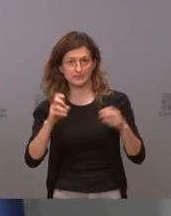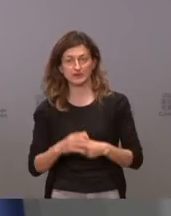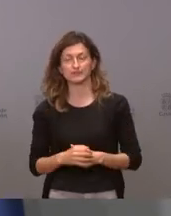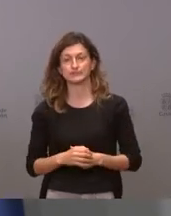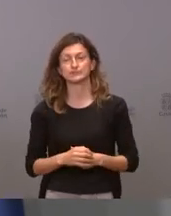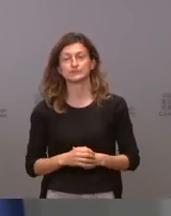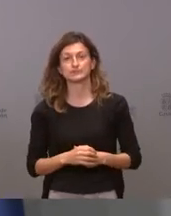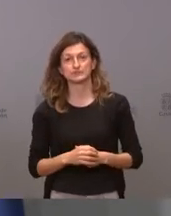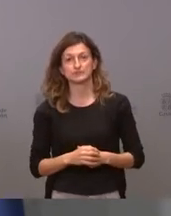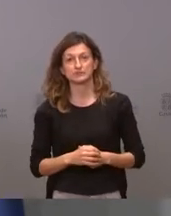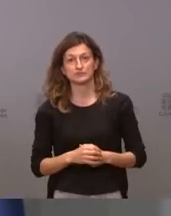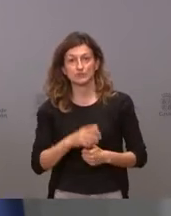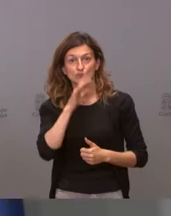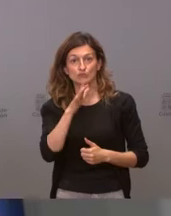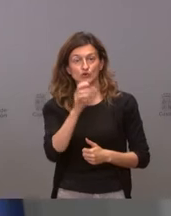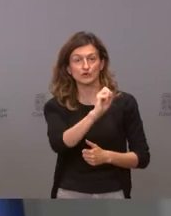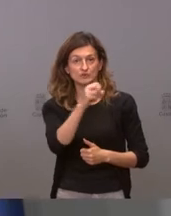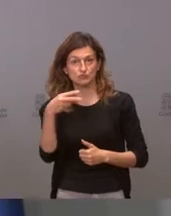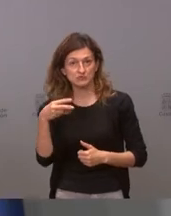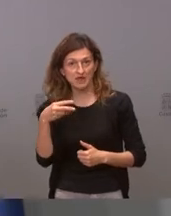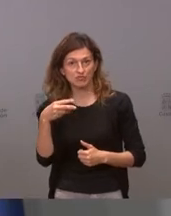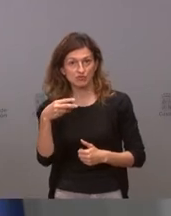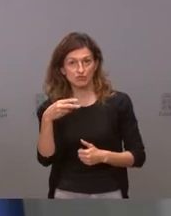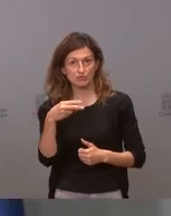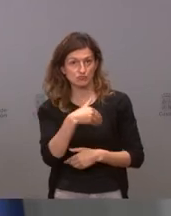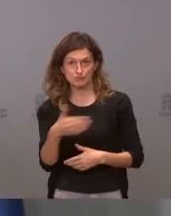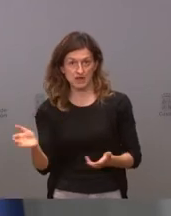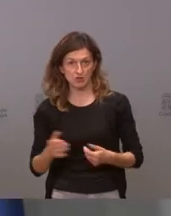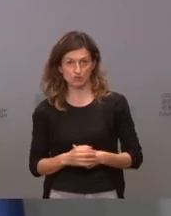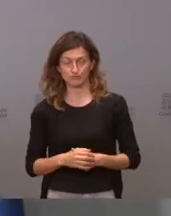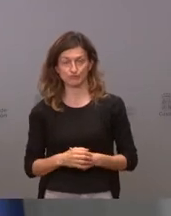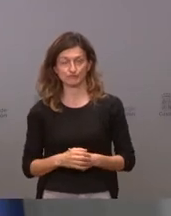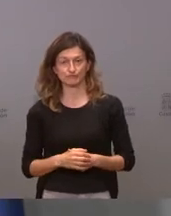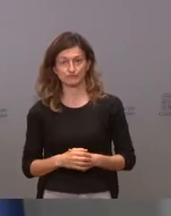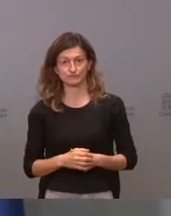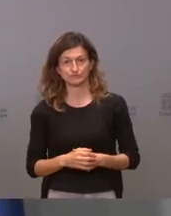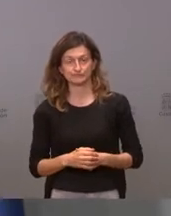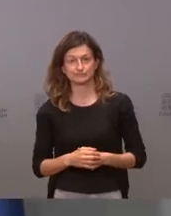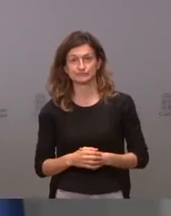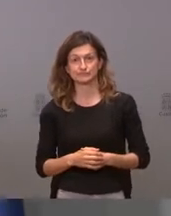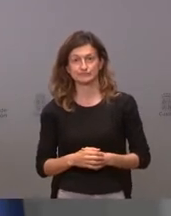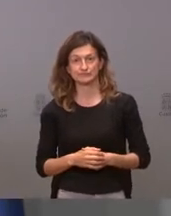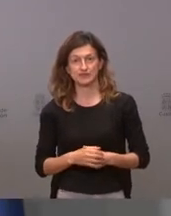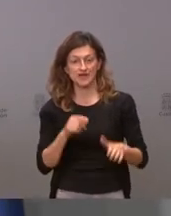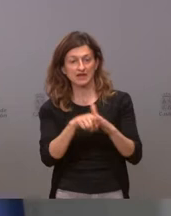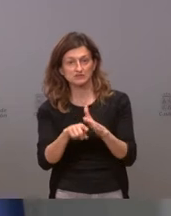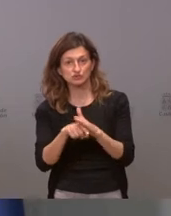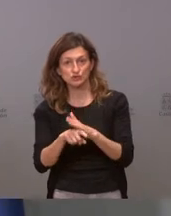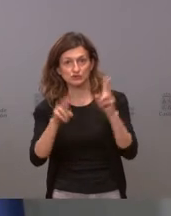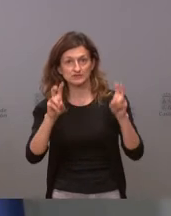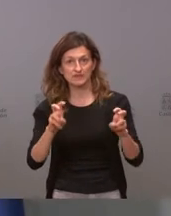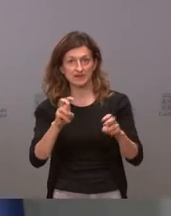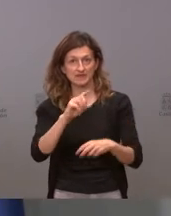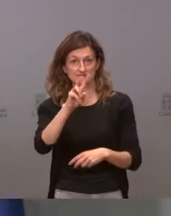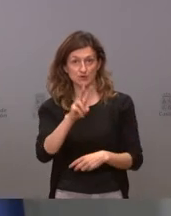porque el resultado es muy malo el resultado de la gestión de este asunto de la